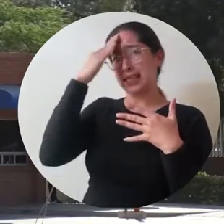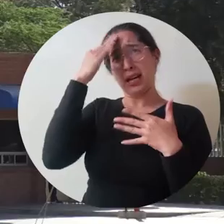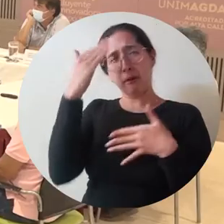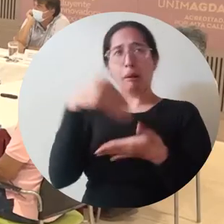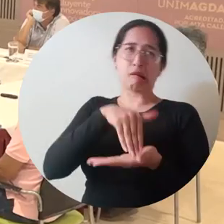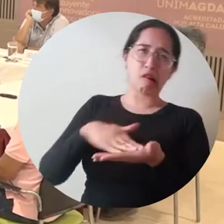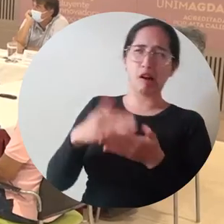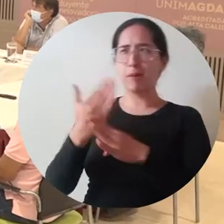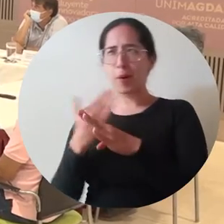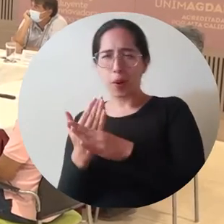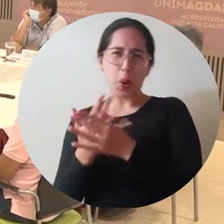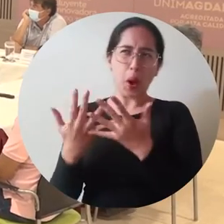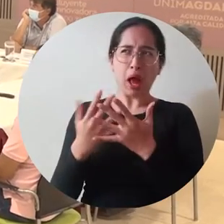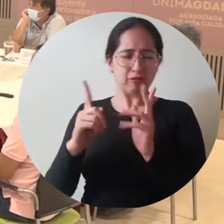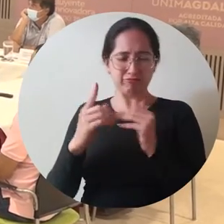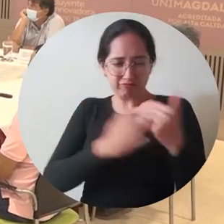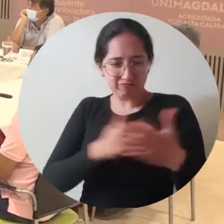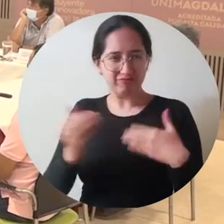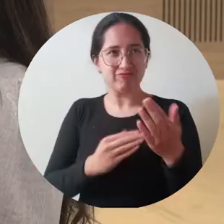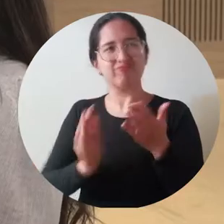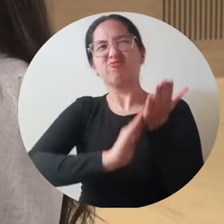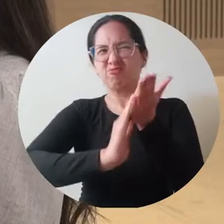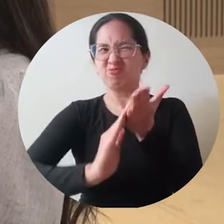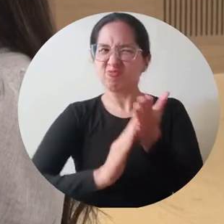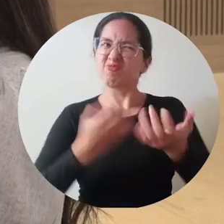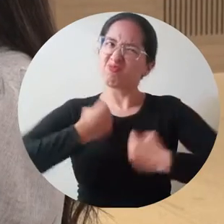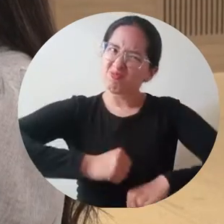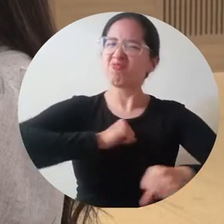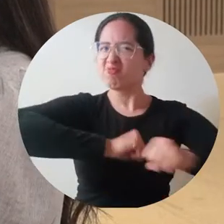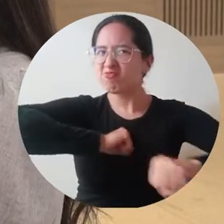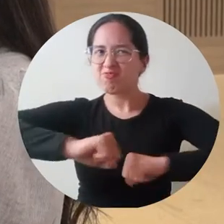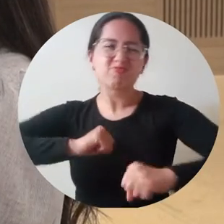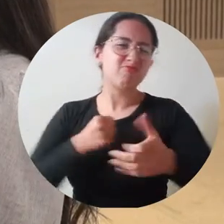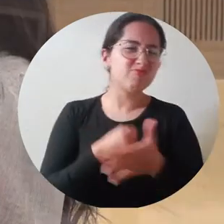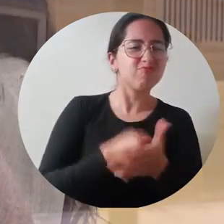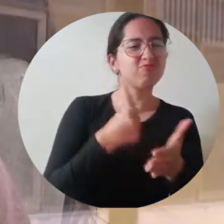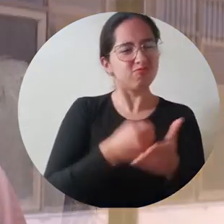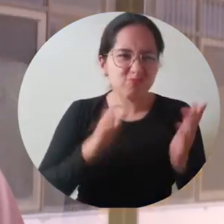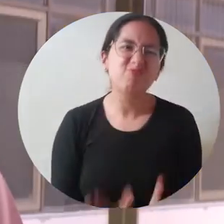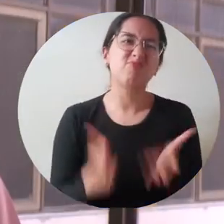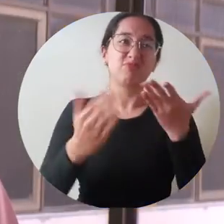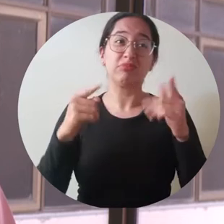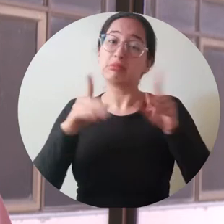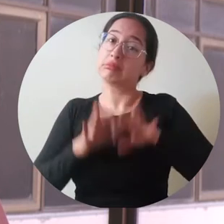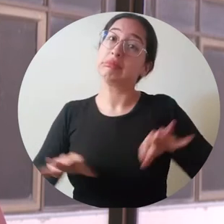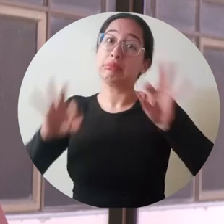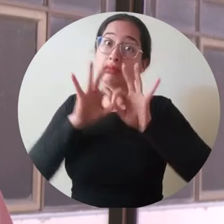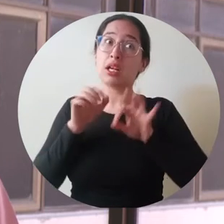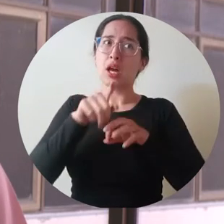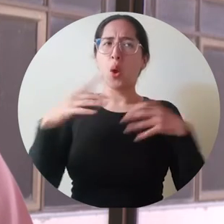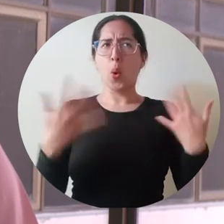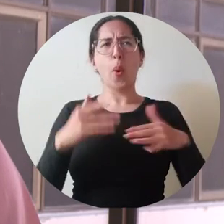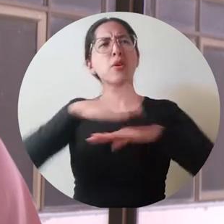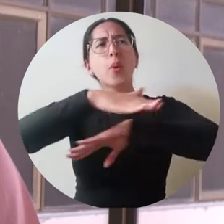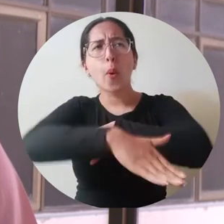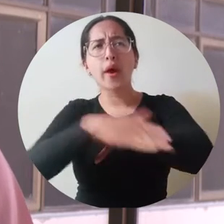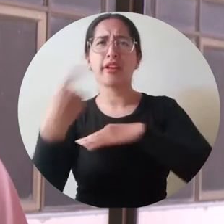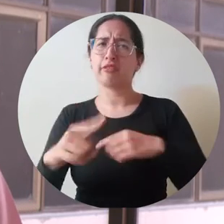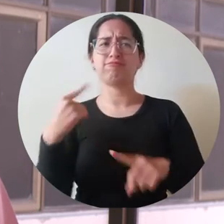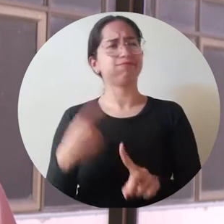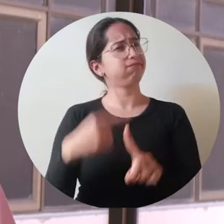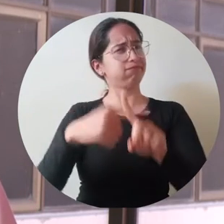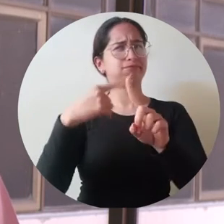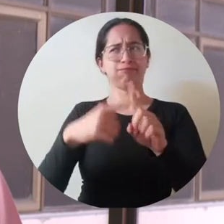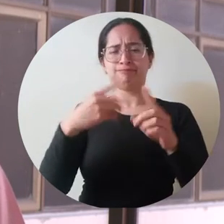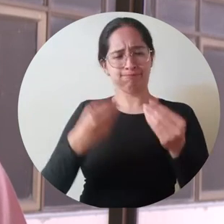encontrar, se cumplieron en niveles pero muy, muy importantes y eso generó una evaluación muy positiva y por supuesto